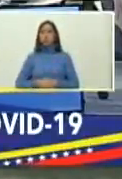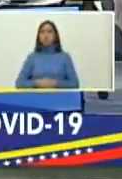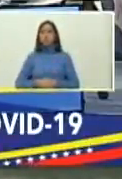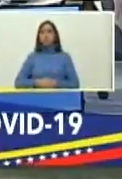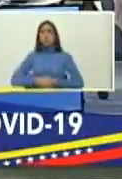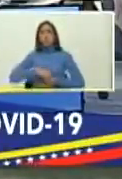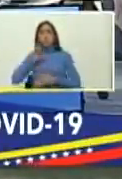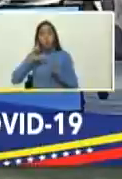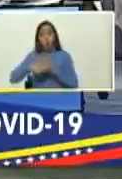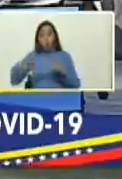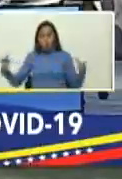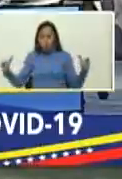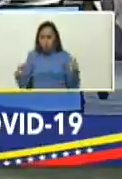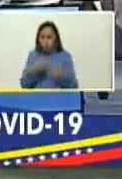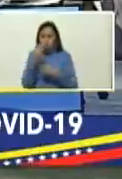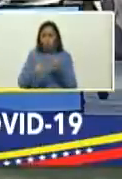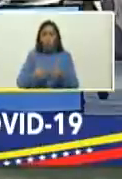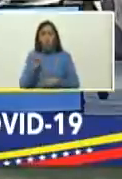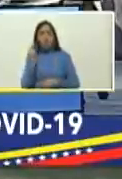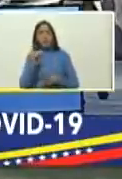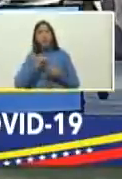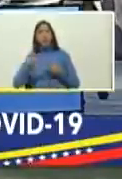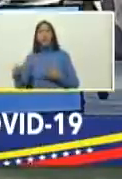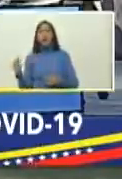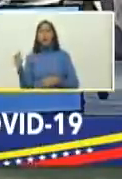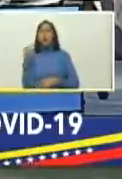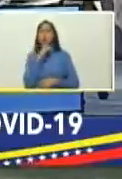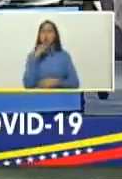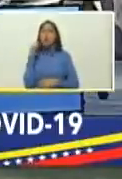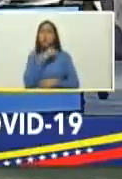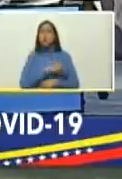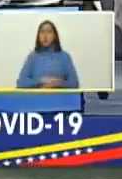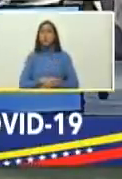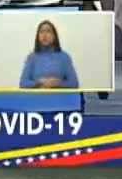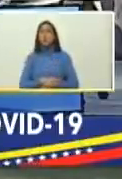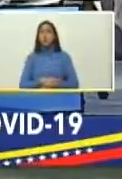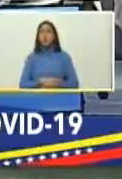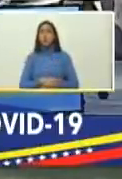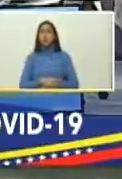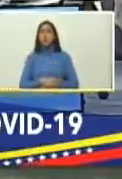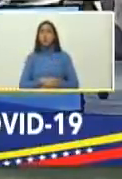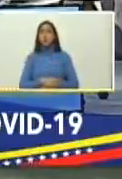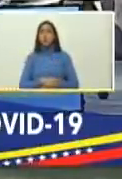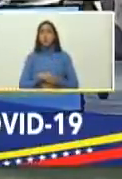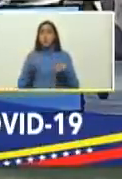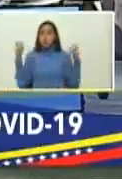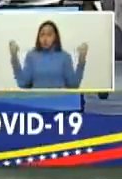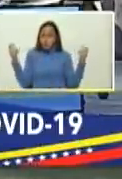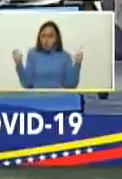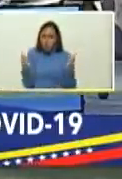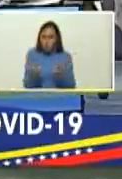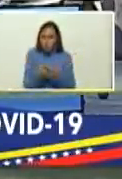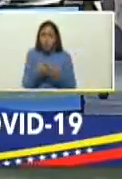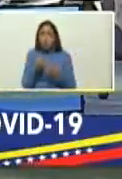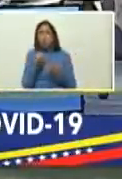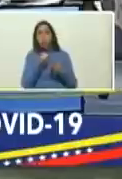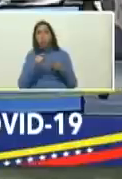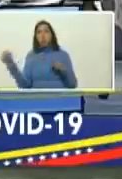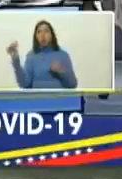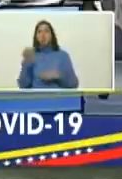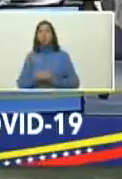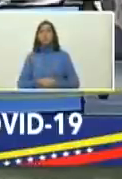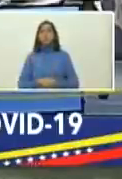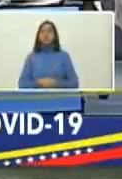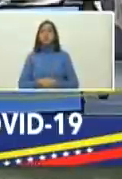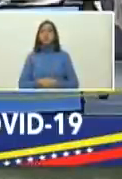de crecimiento en la primera semana de octubre decrece la segunda semana la